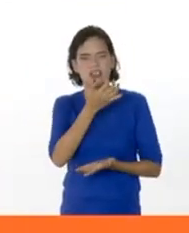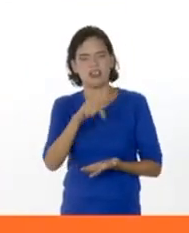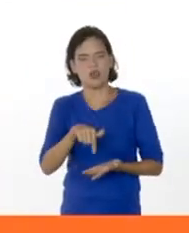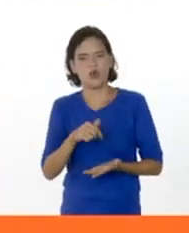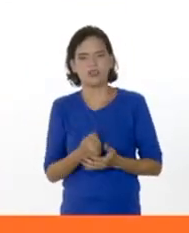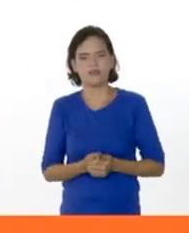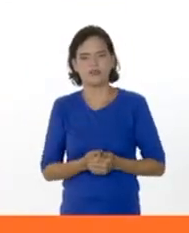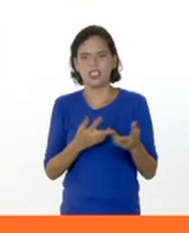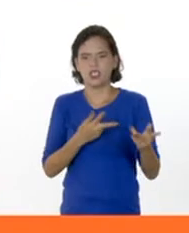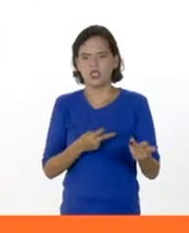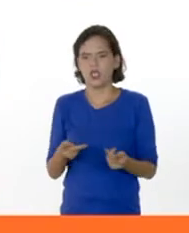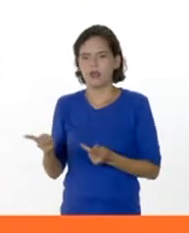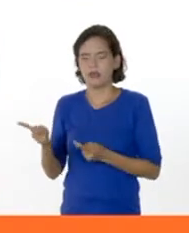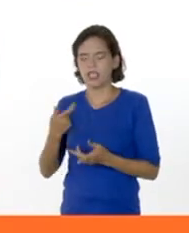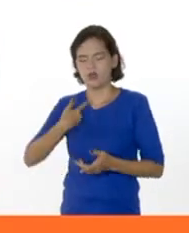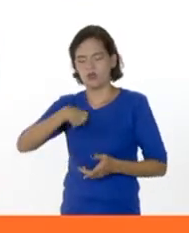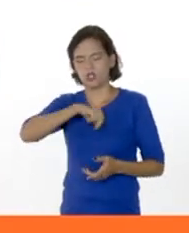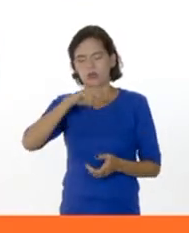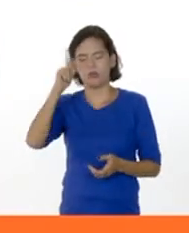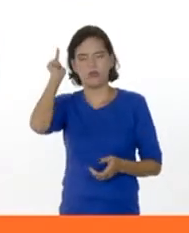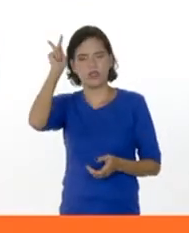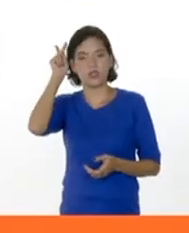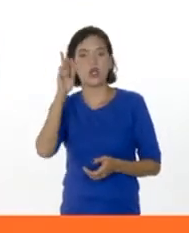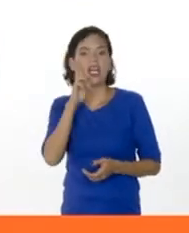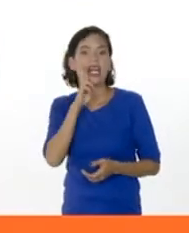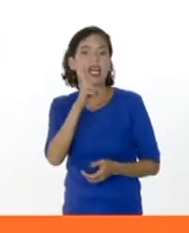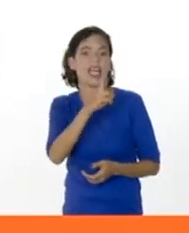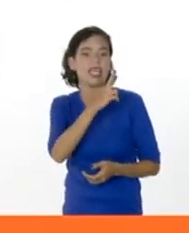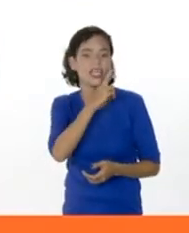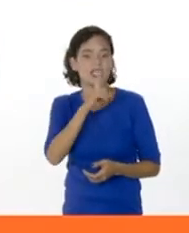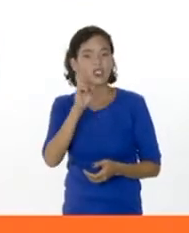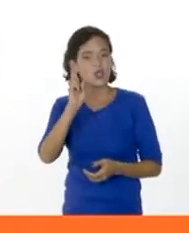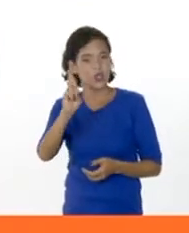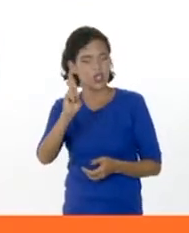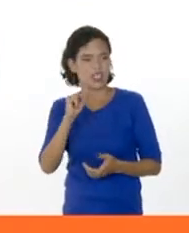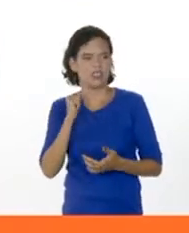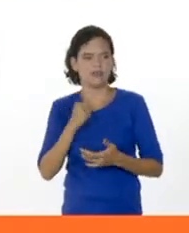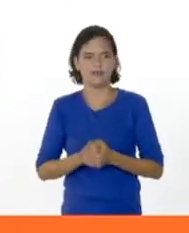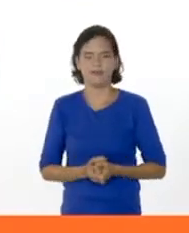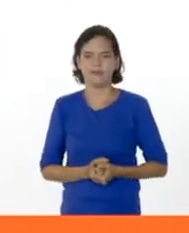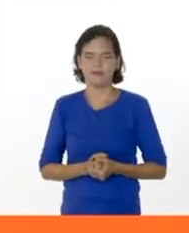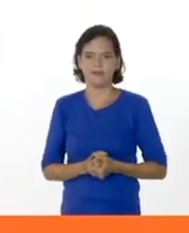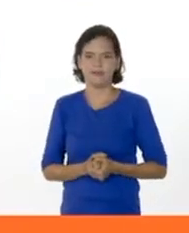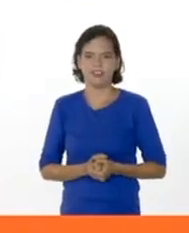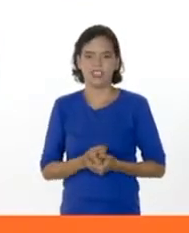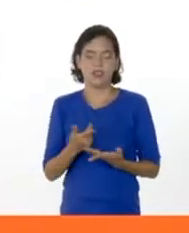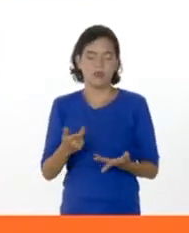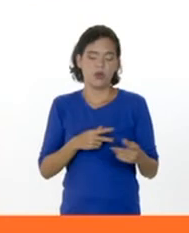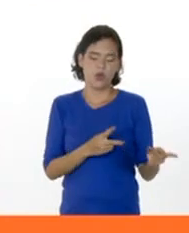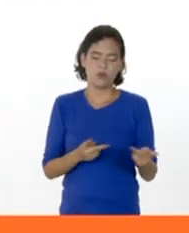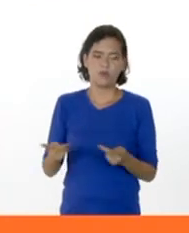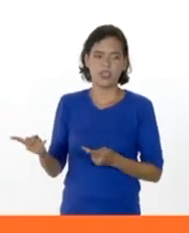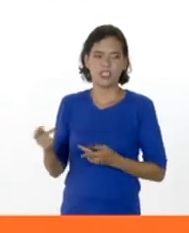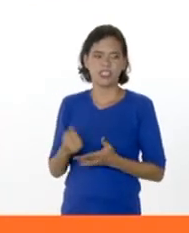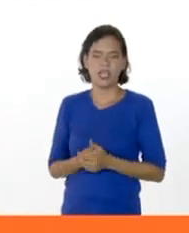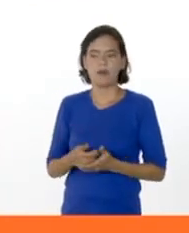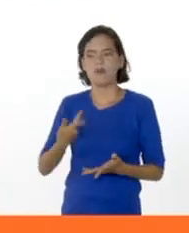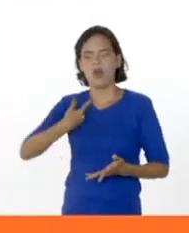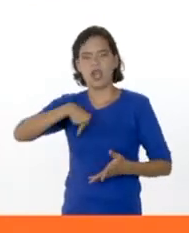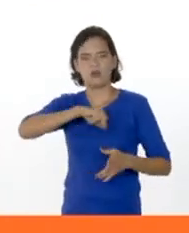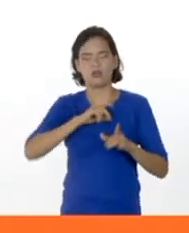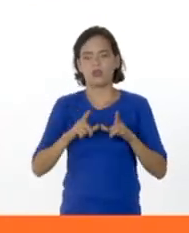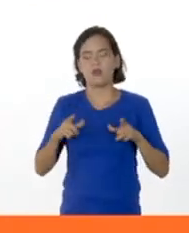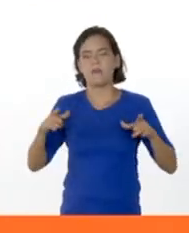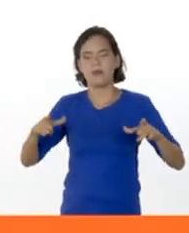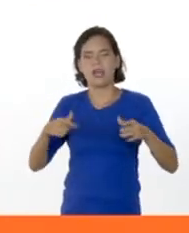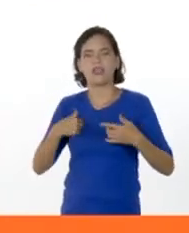Dándole la bienvenida a nuestro profesor Reinaldo Rodríguez. ¿Cómo están, profe? Bien, ¿y tú, Isa? Bueno, lo invitamos a nuestro set de